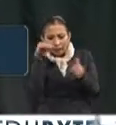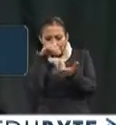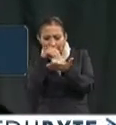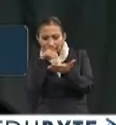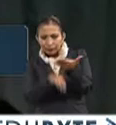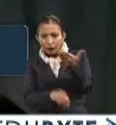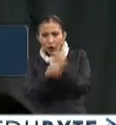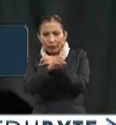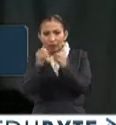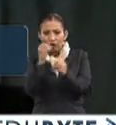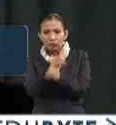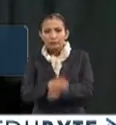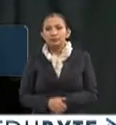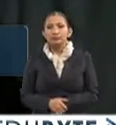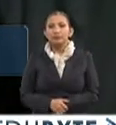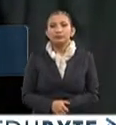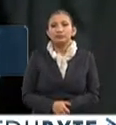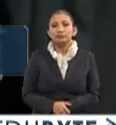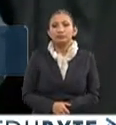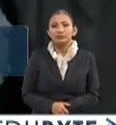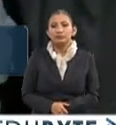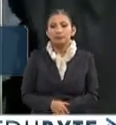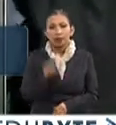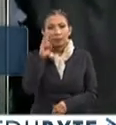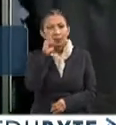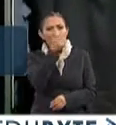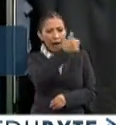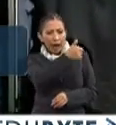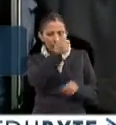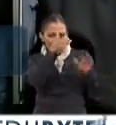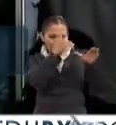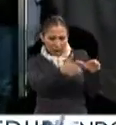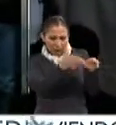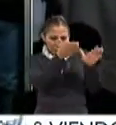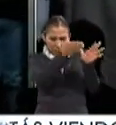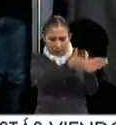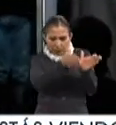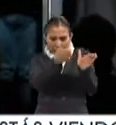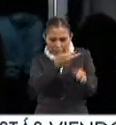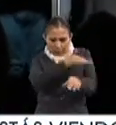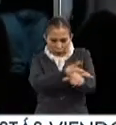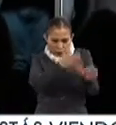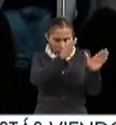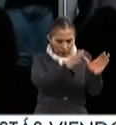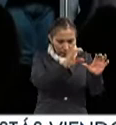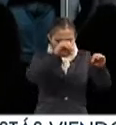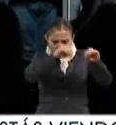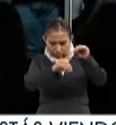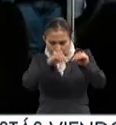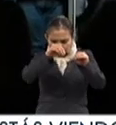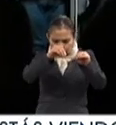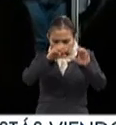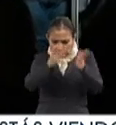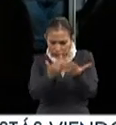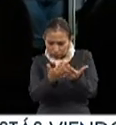fibras de los objetos. Se detienen cada una de las fases del proceso compositivo,